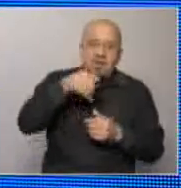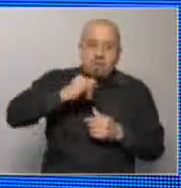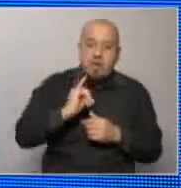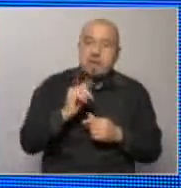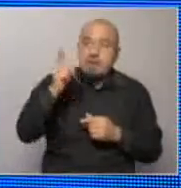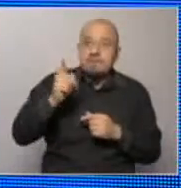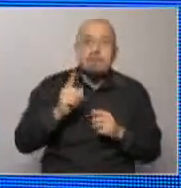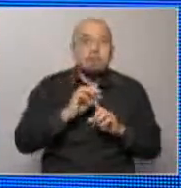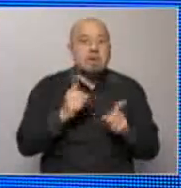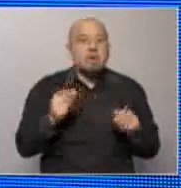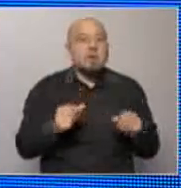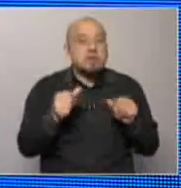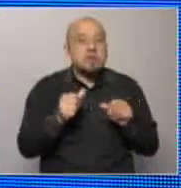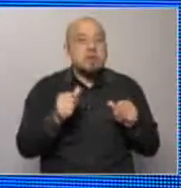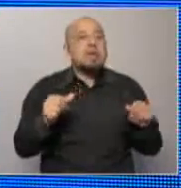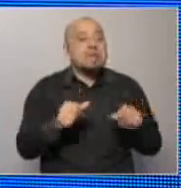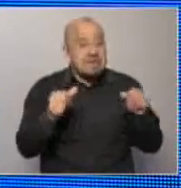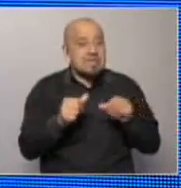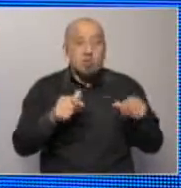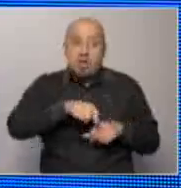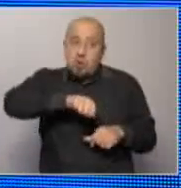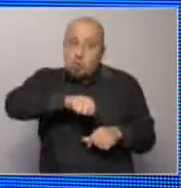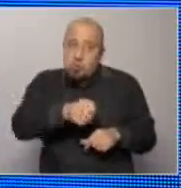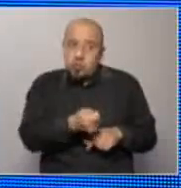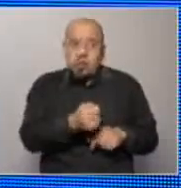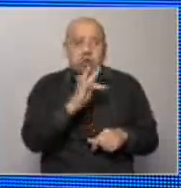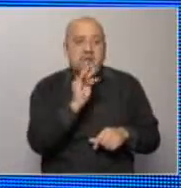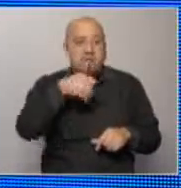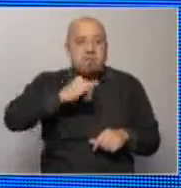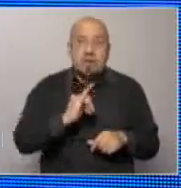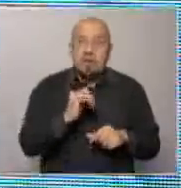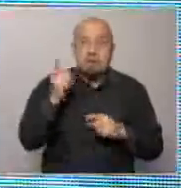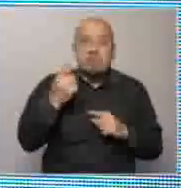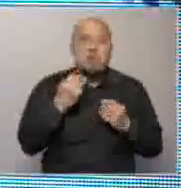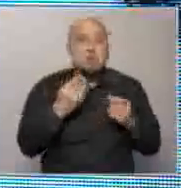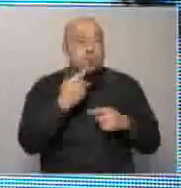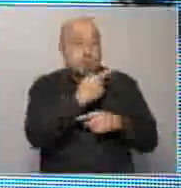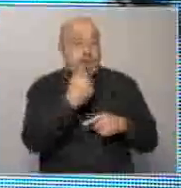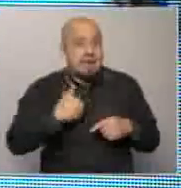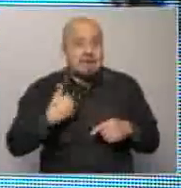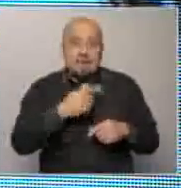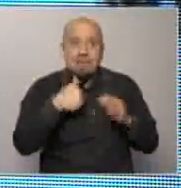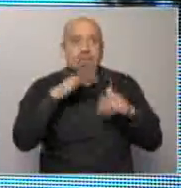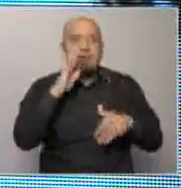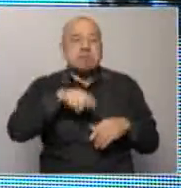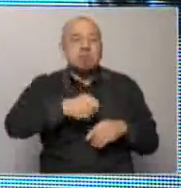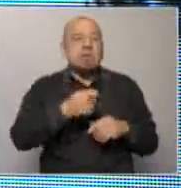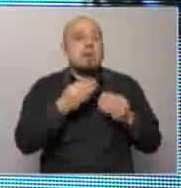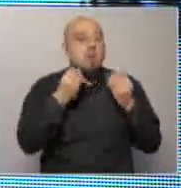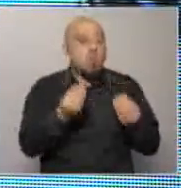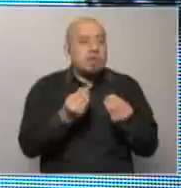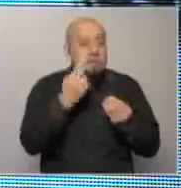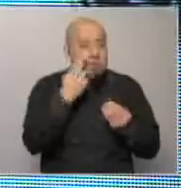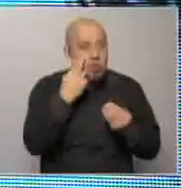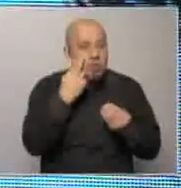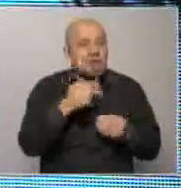hacer un ajuste más grave el que hizo hizo un ajuste muy grande cuando el fondo monetario que si no hubiera tenido la asistencia del fondo hubiera sido más grande entonces cuál es el problema del déficit